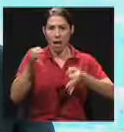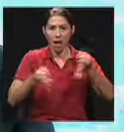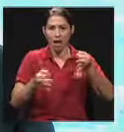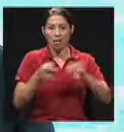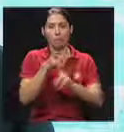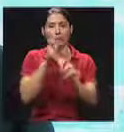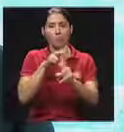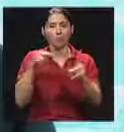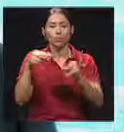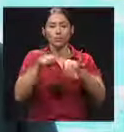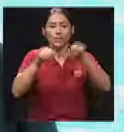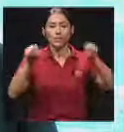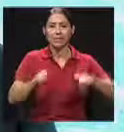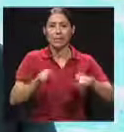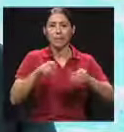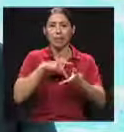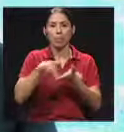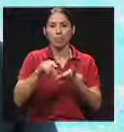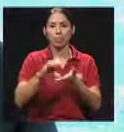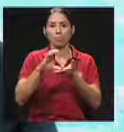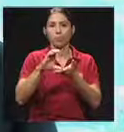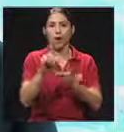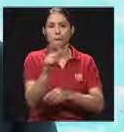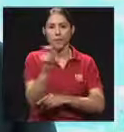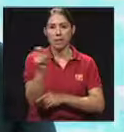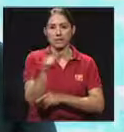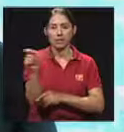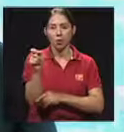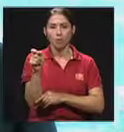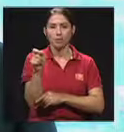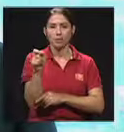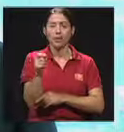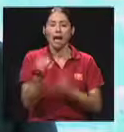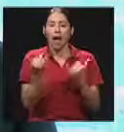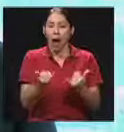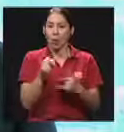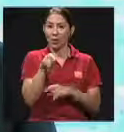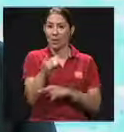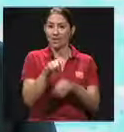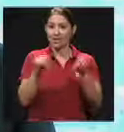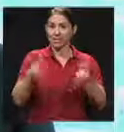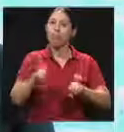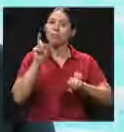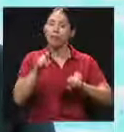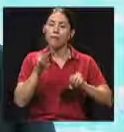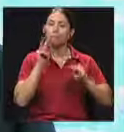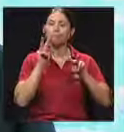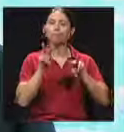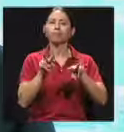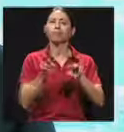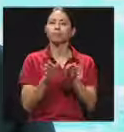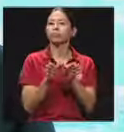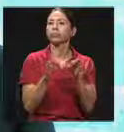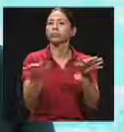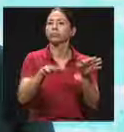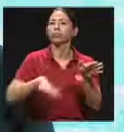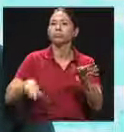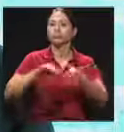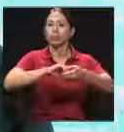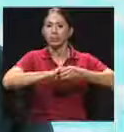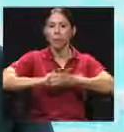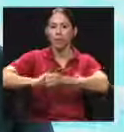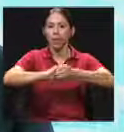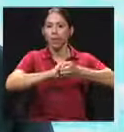del sistema de pensiones. Un sistema de pensiones que tiene que virar cada vez más hacia la solidaridad. Es uno de los